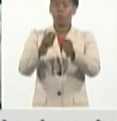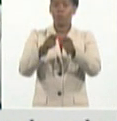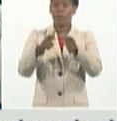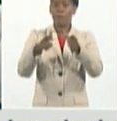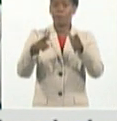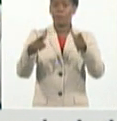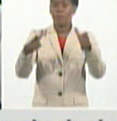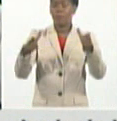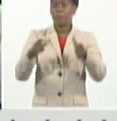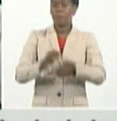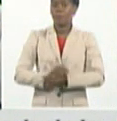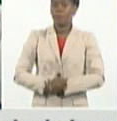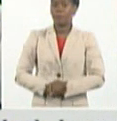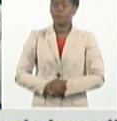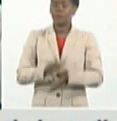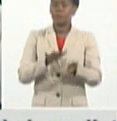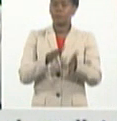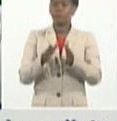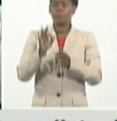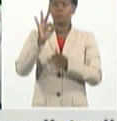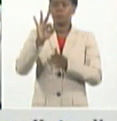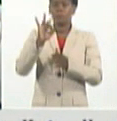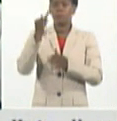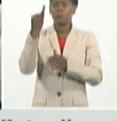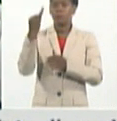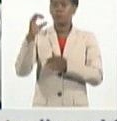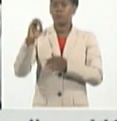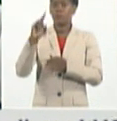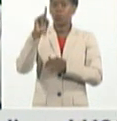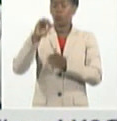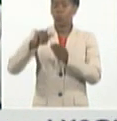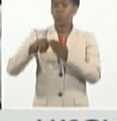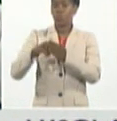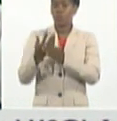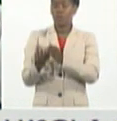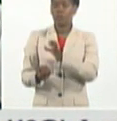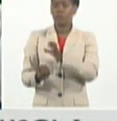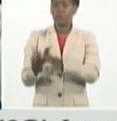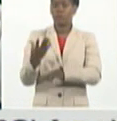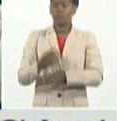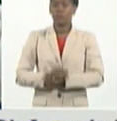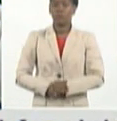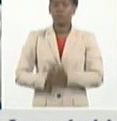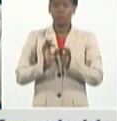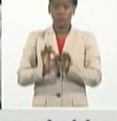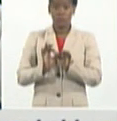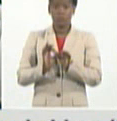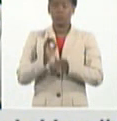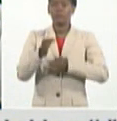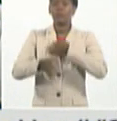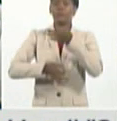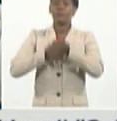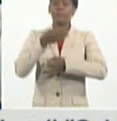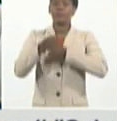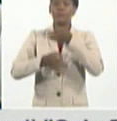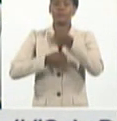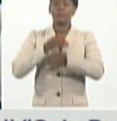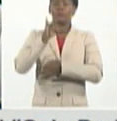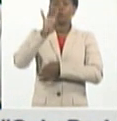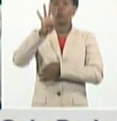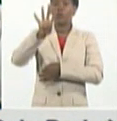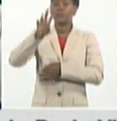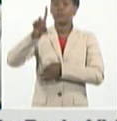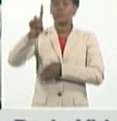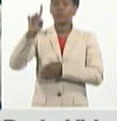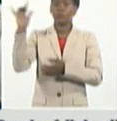870 por día. Como ya dije, 41 pacientes diagnosticados importados ayer